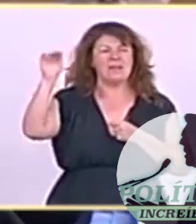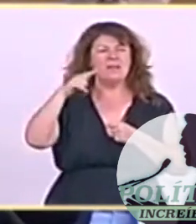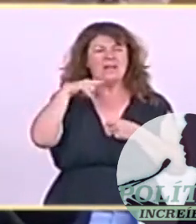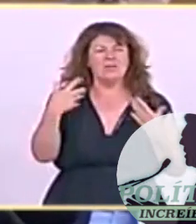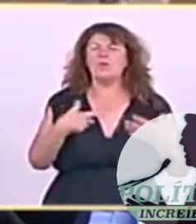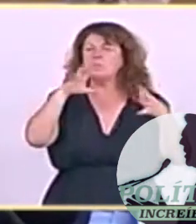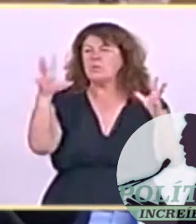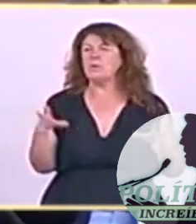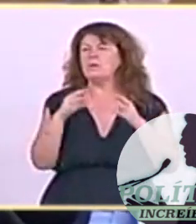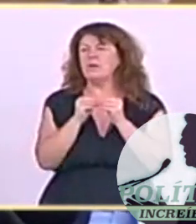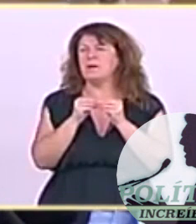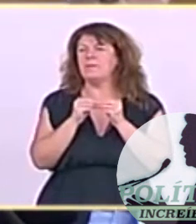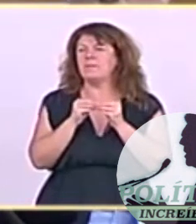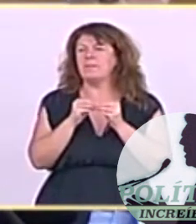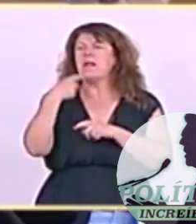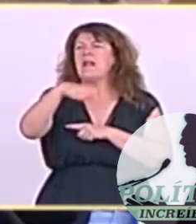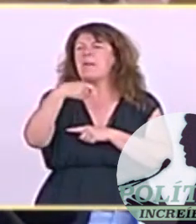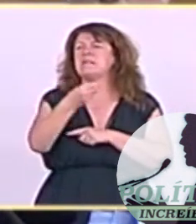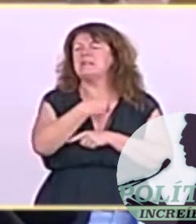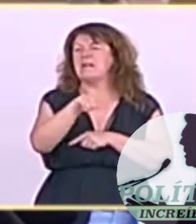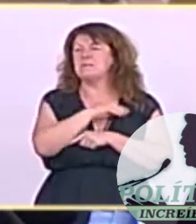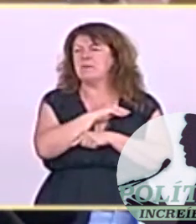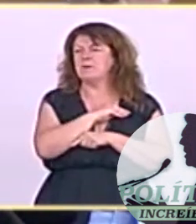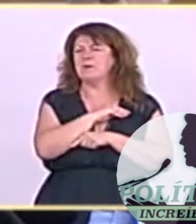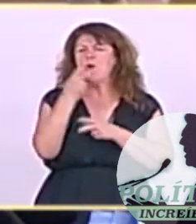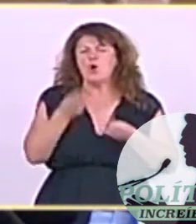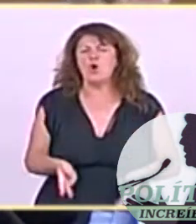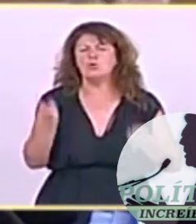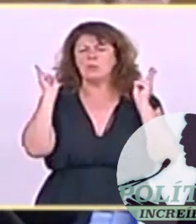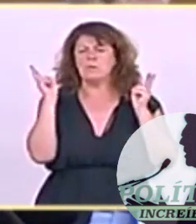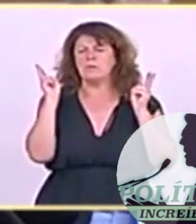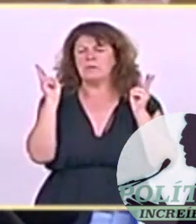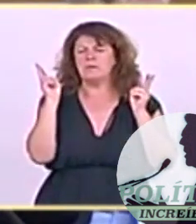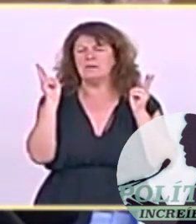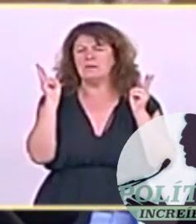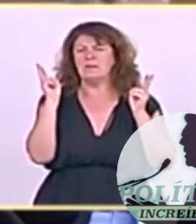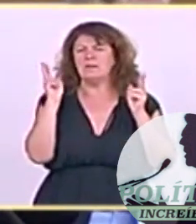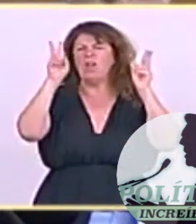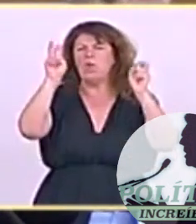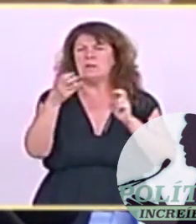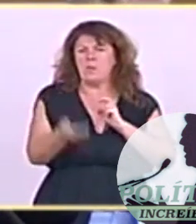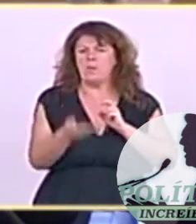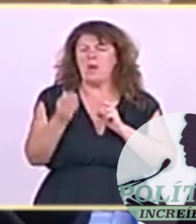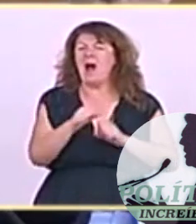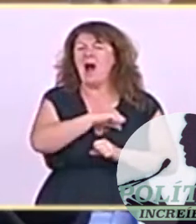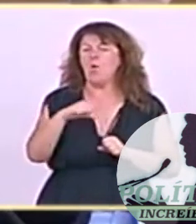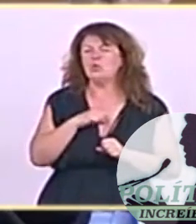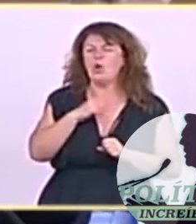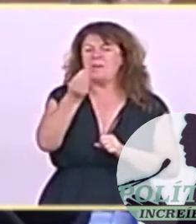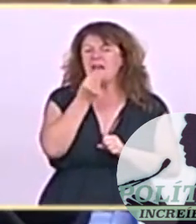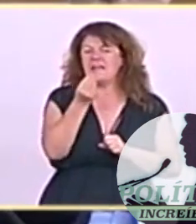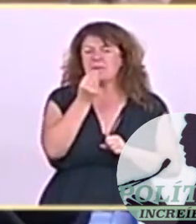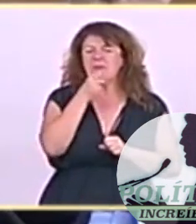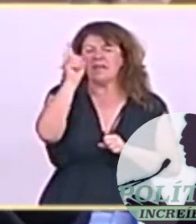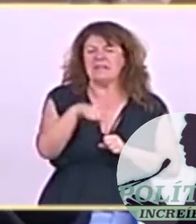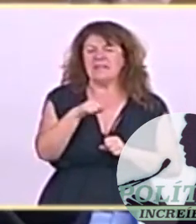nos va a permitir, en relación con un tema muy importante, que es la autonomía alimentaria y la aportación de las capturas pesqueras, cómo